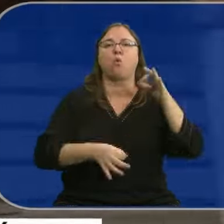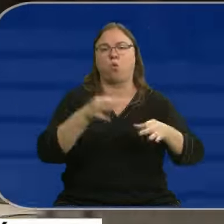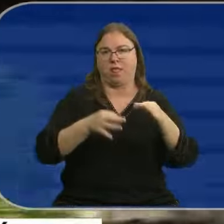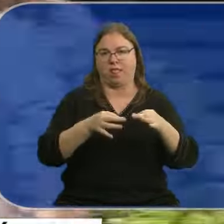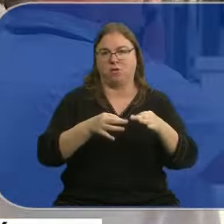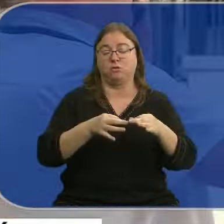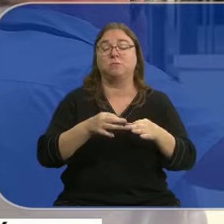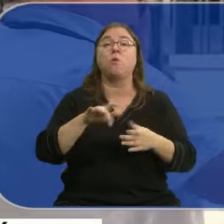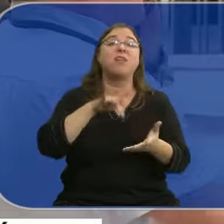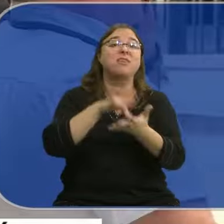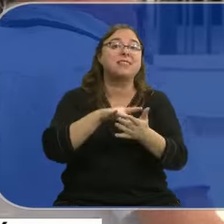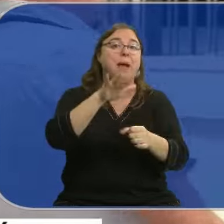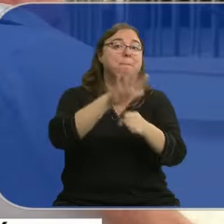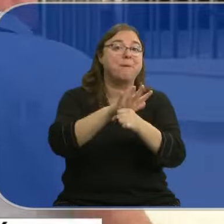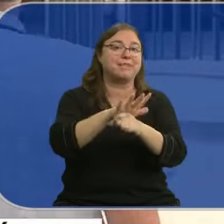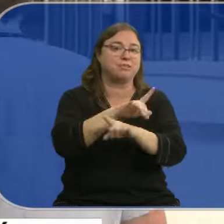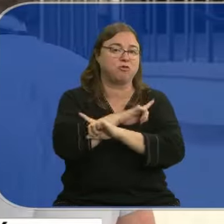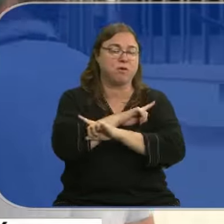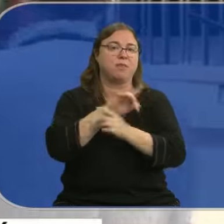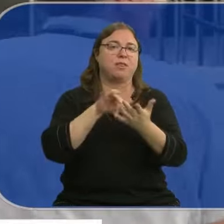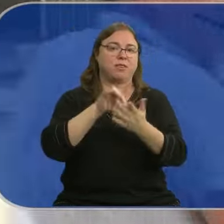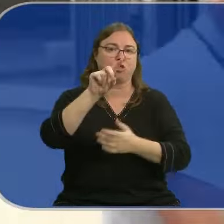Ha citado Errejón el martes 12 de noviembre.